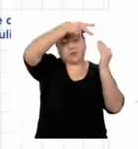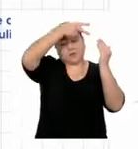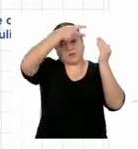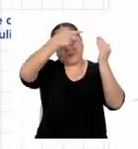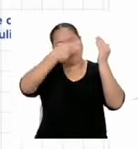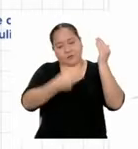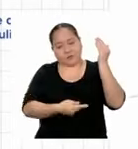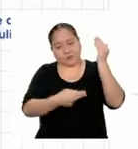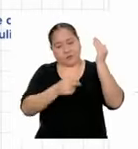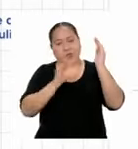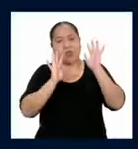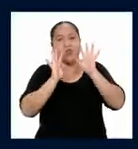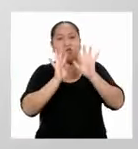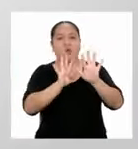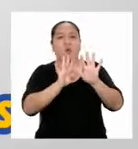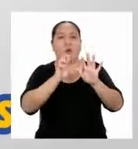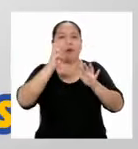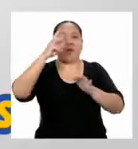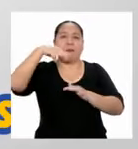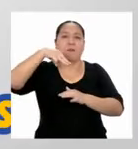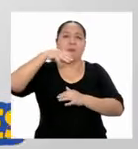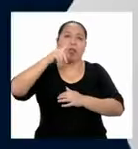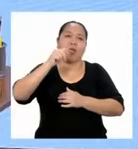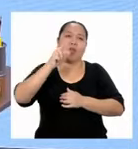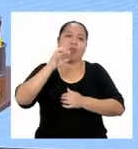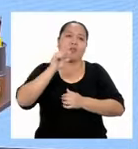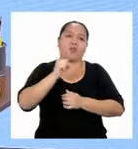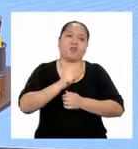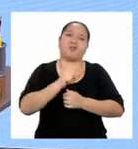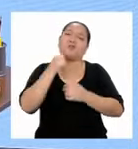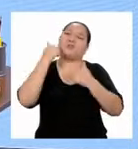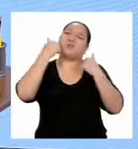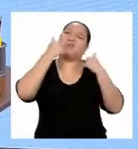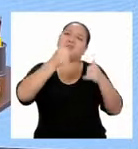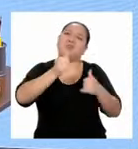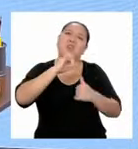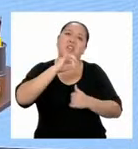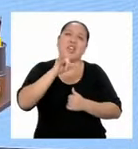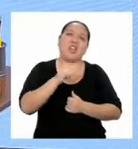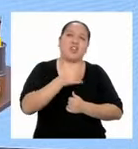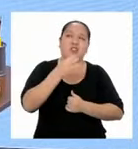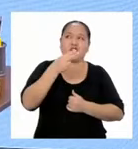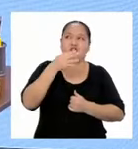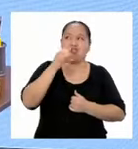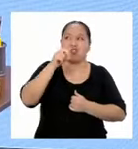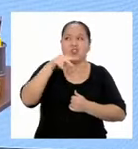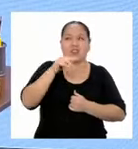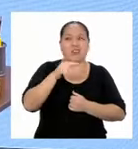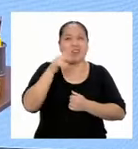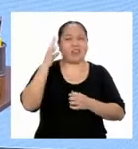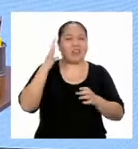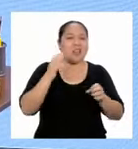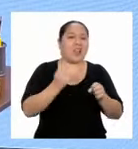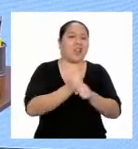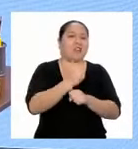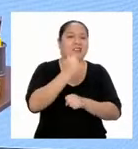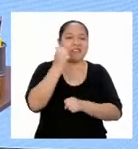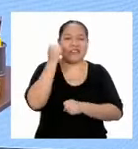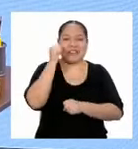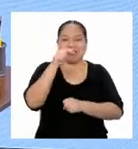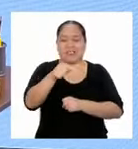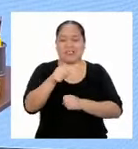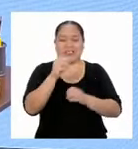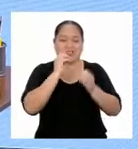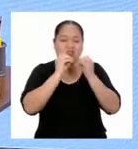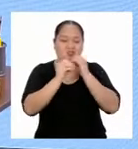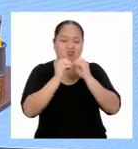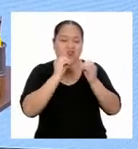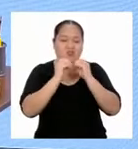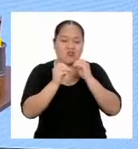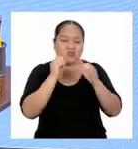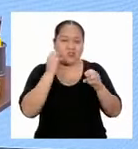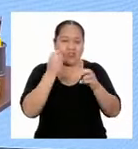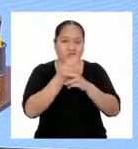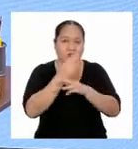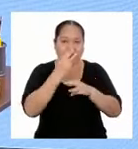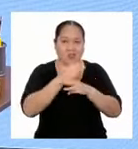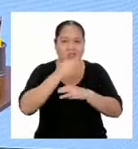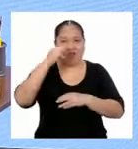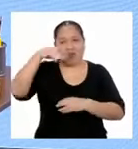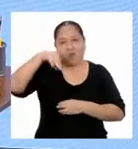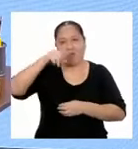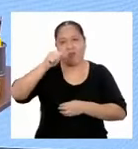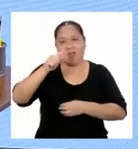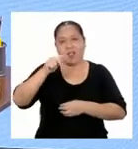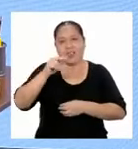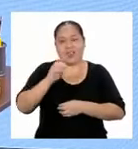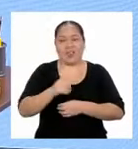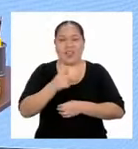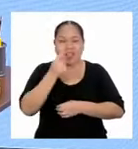edificio de 9 metros de altura. ¡Muy bien, Jonathan! ¡Lograste resolver el misterio matemático de Matedetectives!